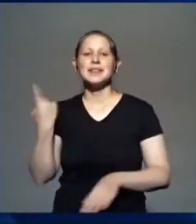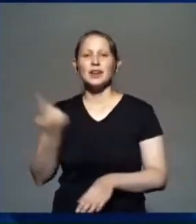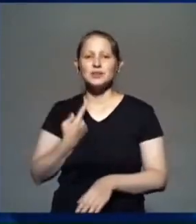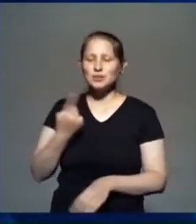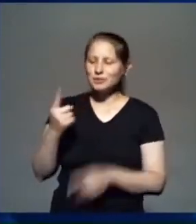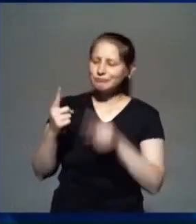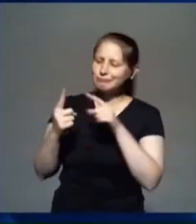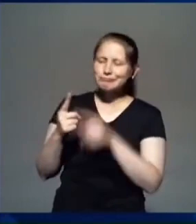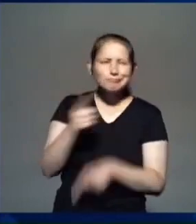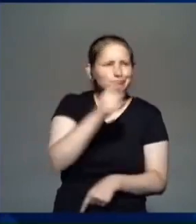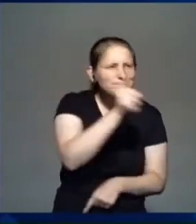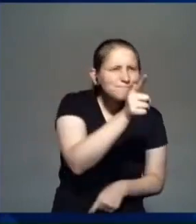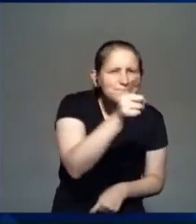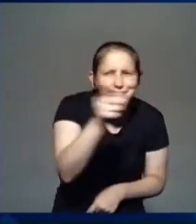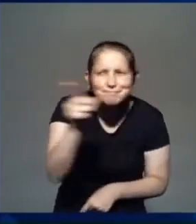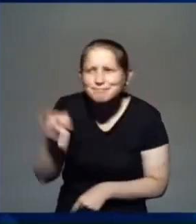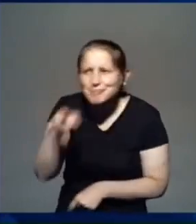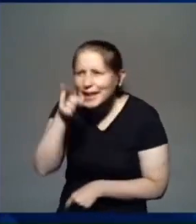este dedo, no?